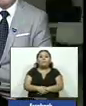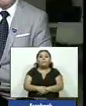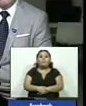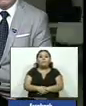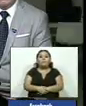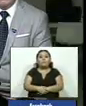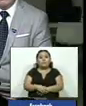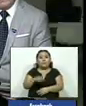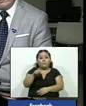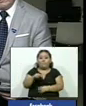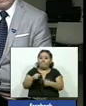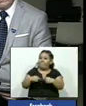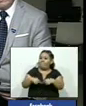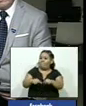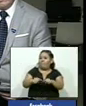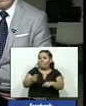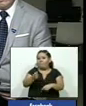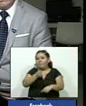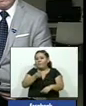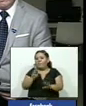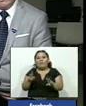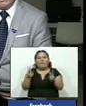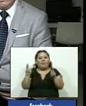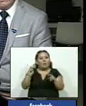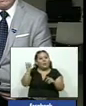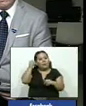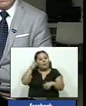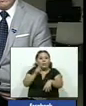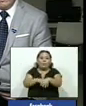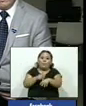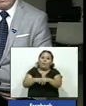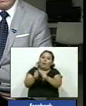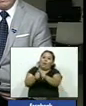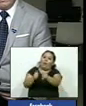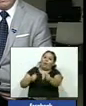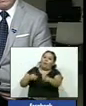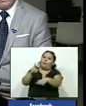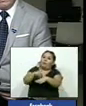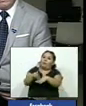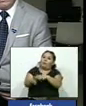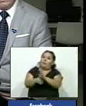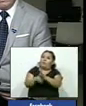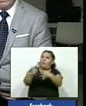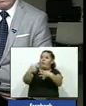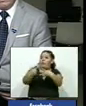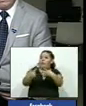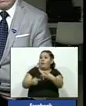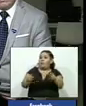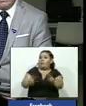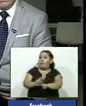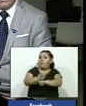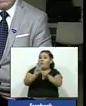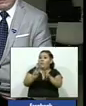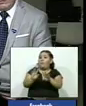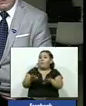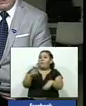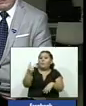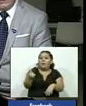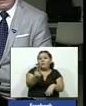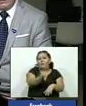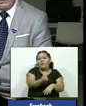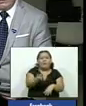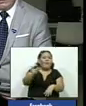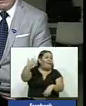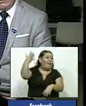y continúa generando reacciones el atraso de los diputados en crear una ley de reconciliación nacional para los miles de salvadoreños que